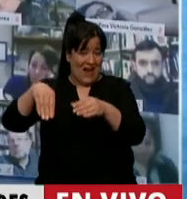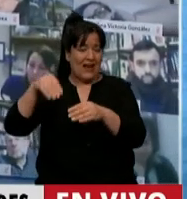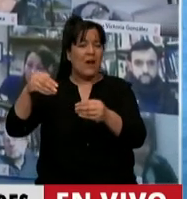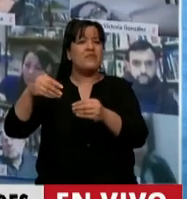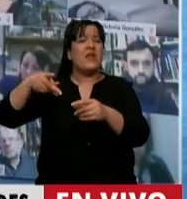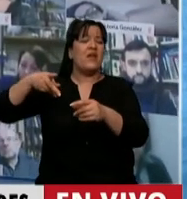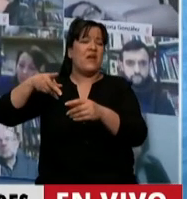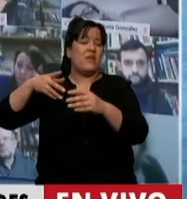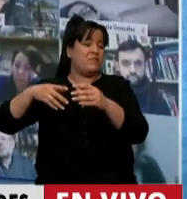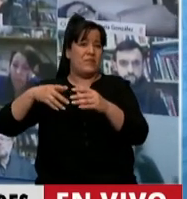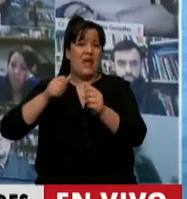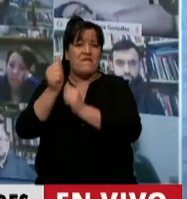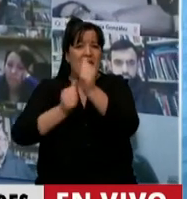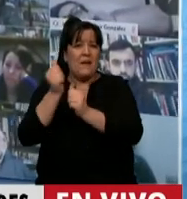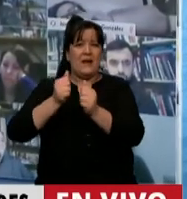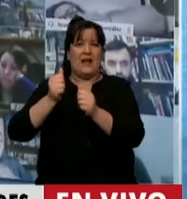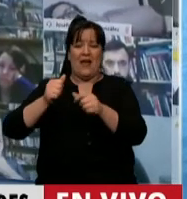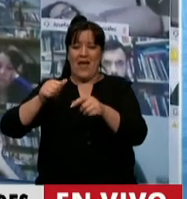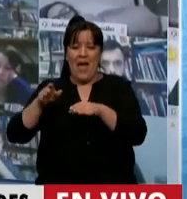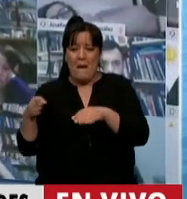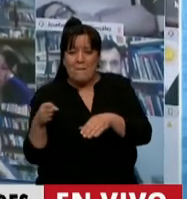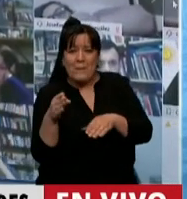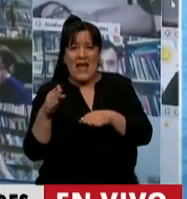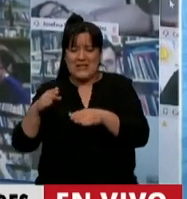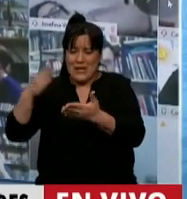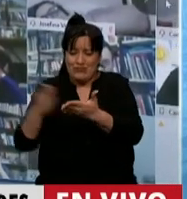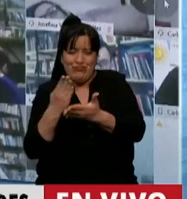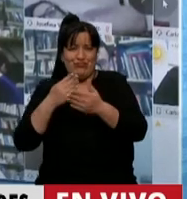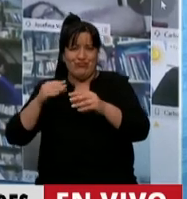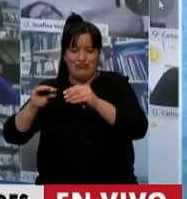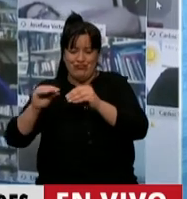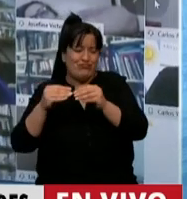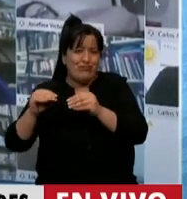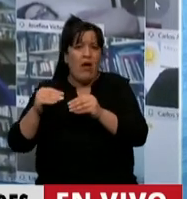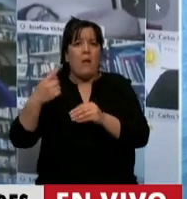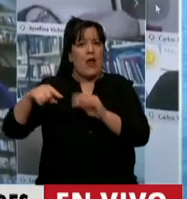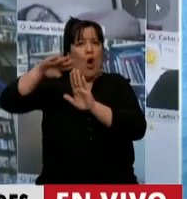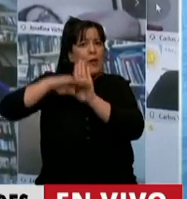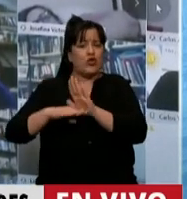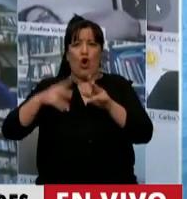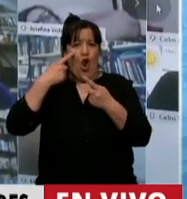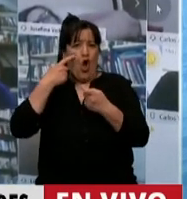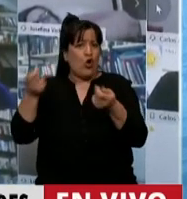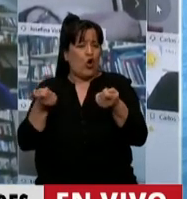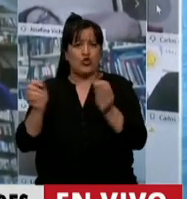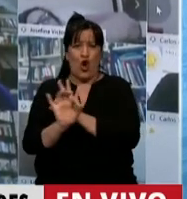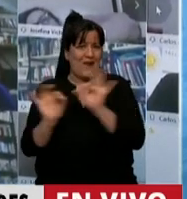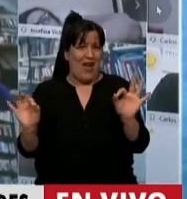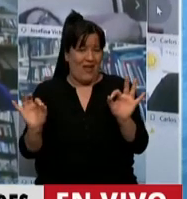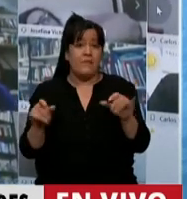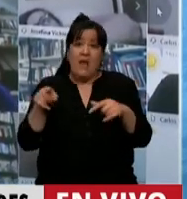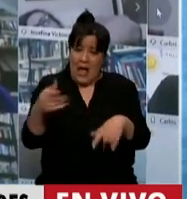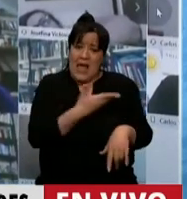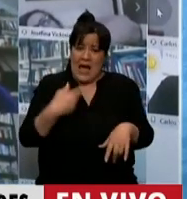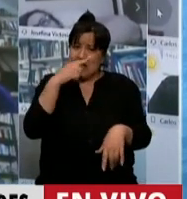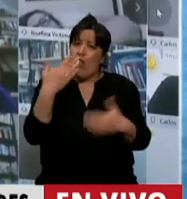de fileteado y de industrialización no se controlan los protocolos. Ahí podría el Estado